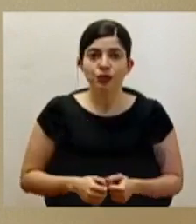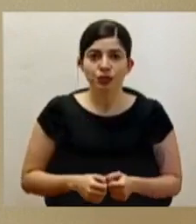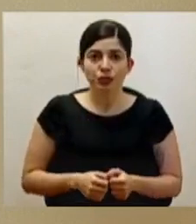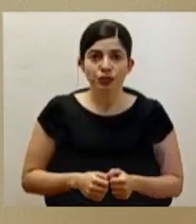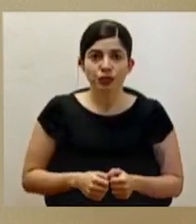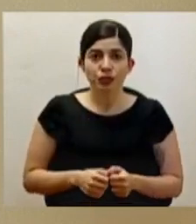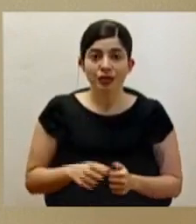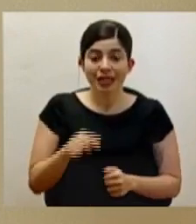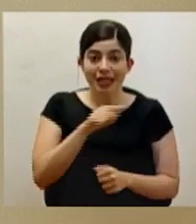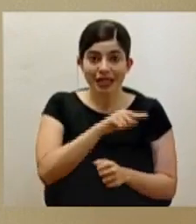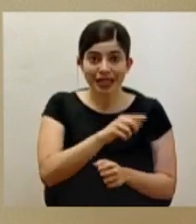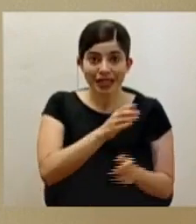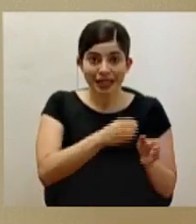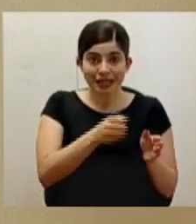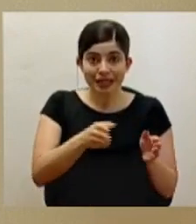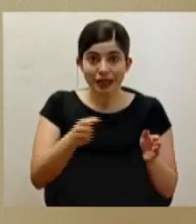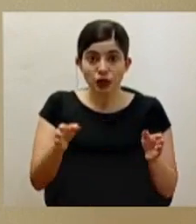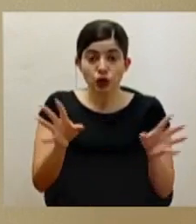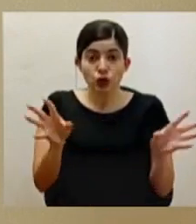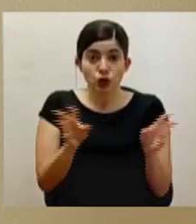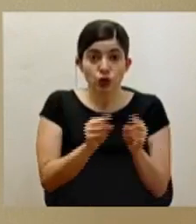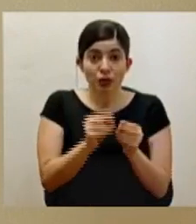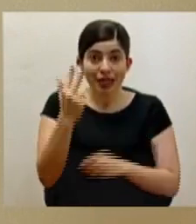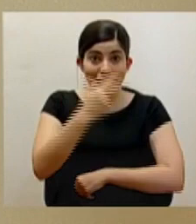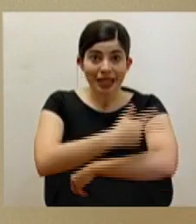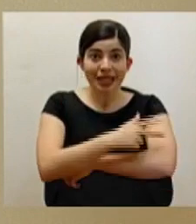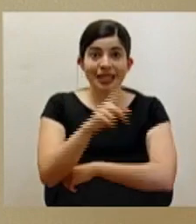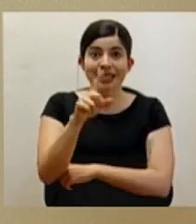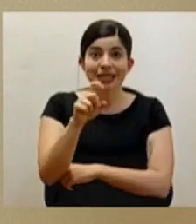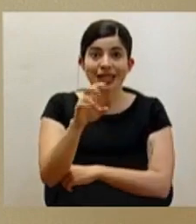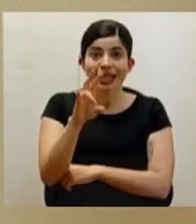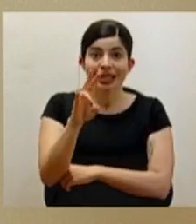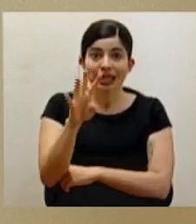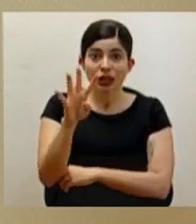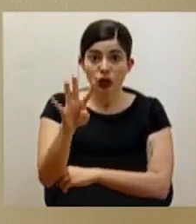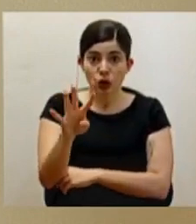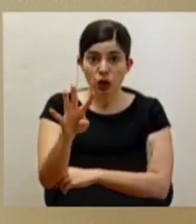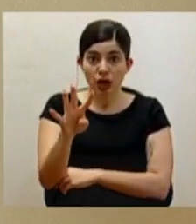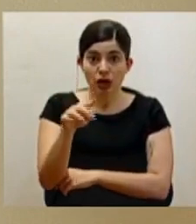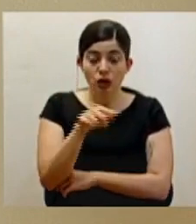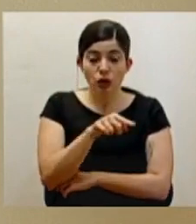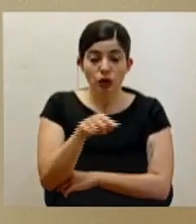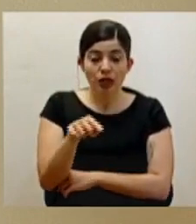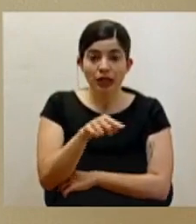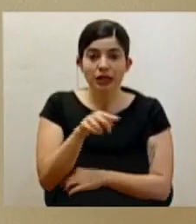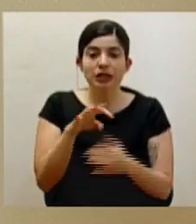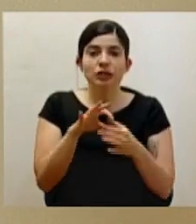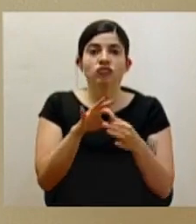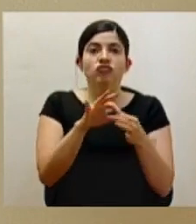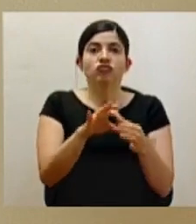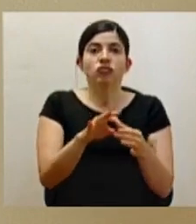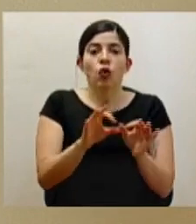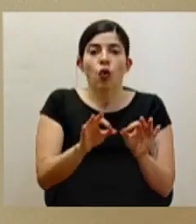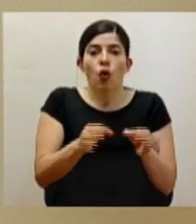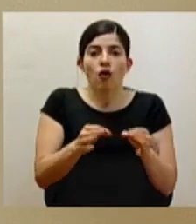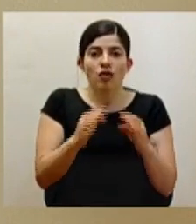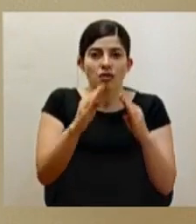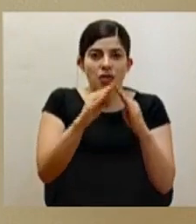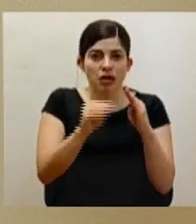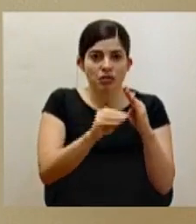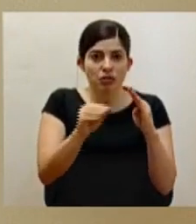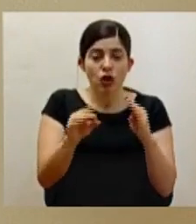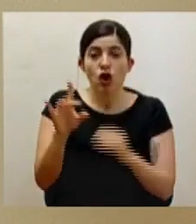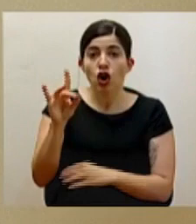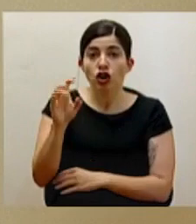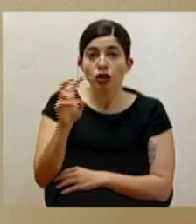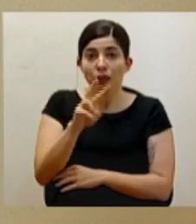De los anteriores, sumando los tres días, 174 corresponden a confirmados por Nexo Epidemiológico y